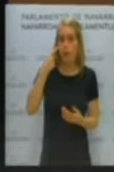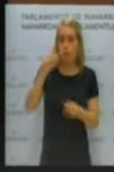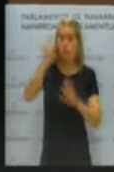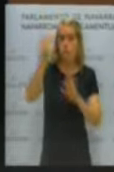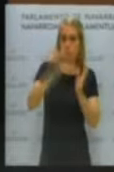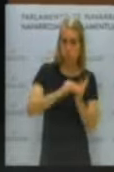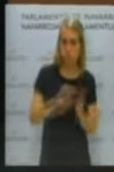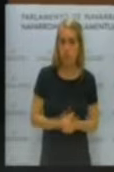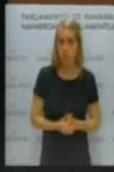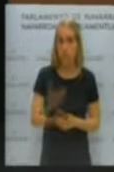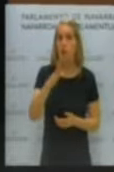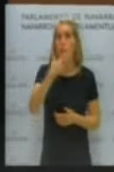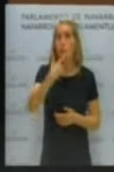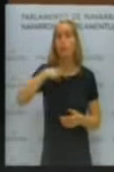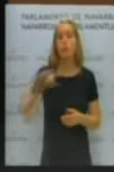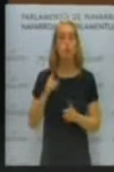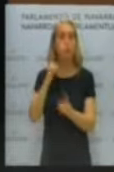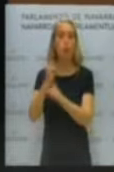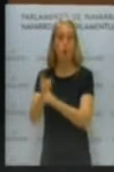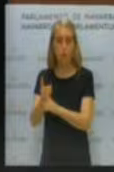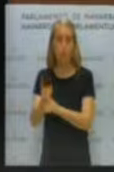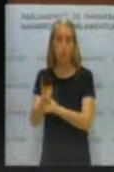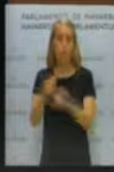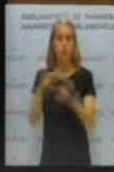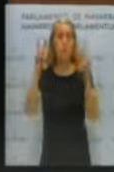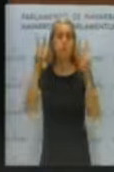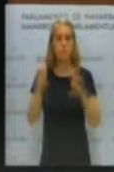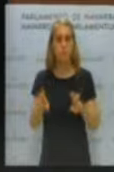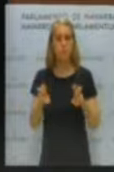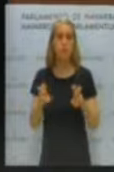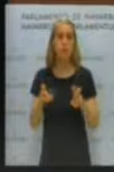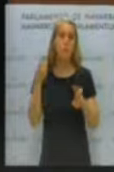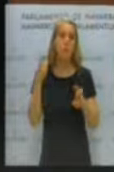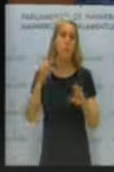Por todo ello, nuestra posición será contraria a este régimen sancionado. Muchas gracias. Gracias.